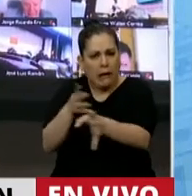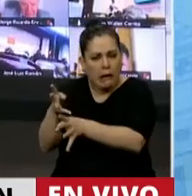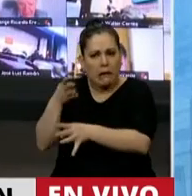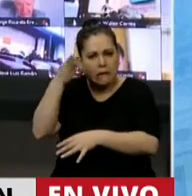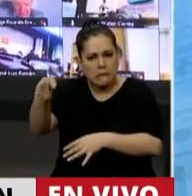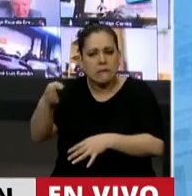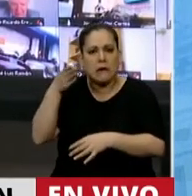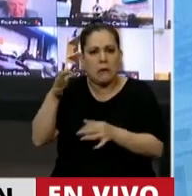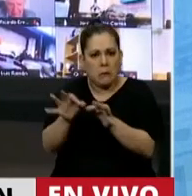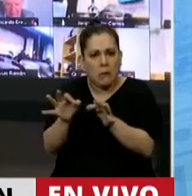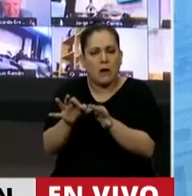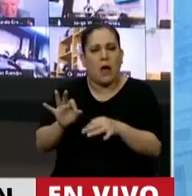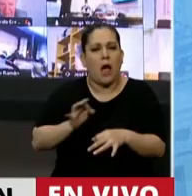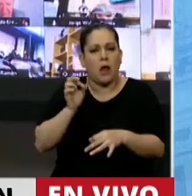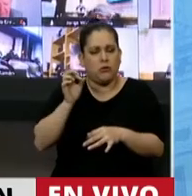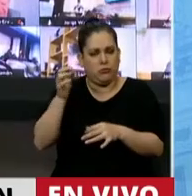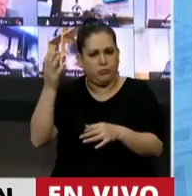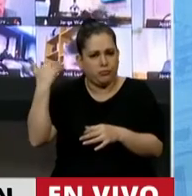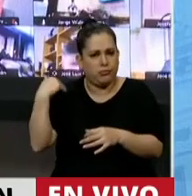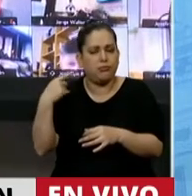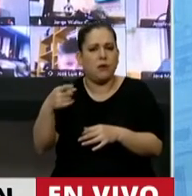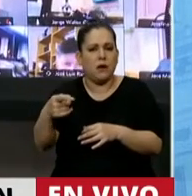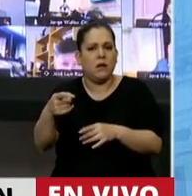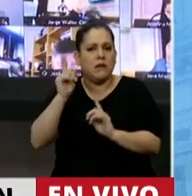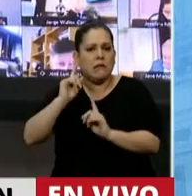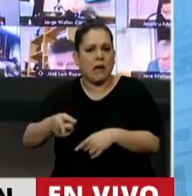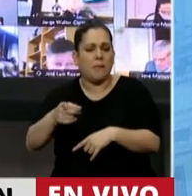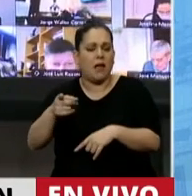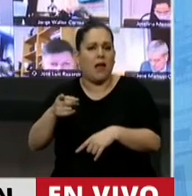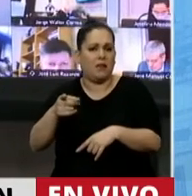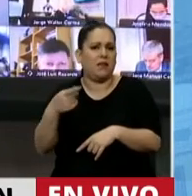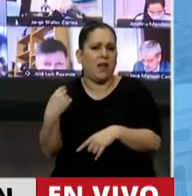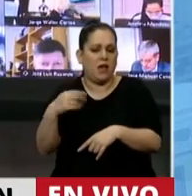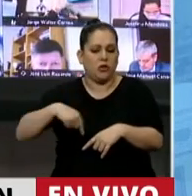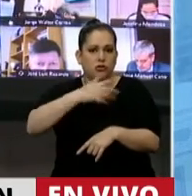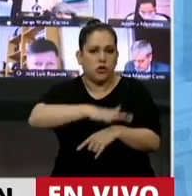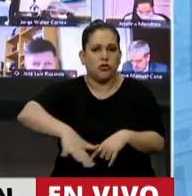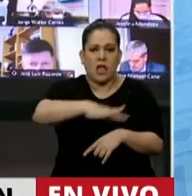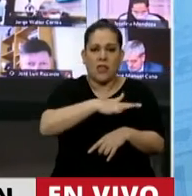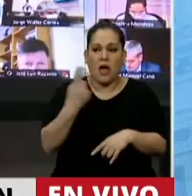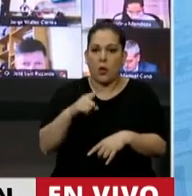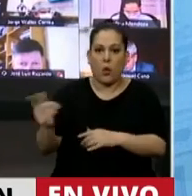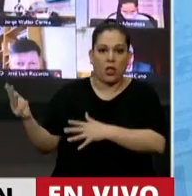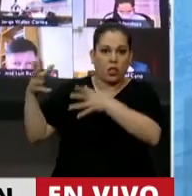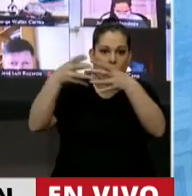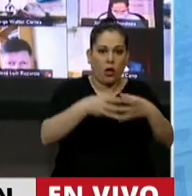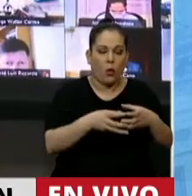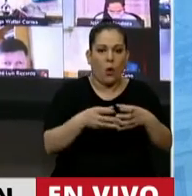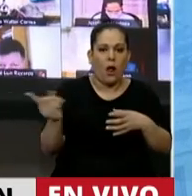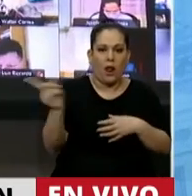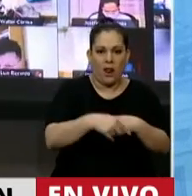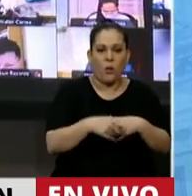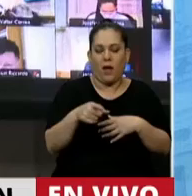que pasar la guerra de Malvinas del 92, sino luego la indiferencia de toda una sociedad cuando volvieron de esa guerra,